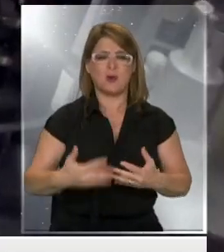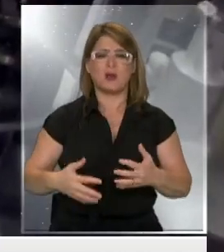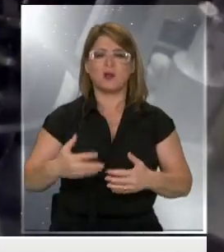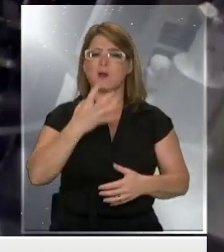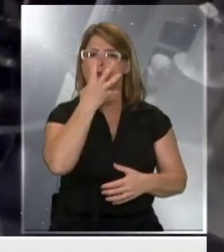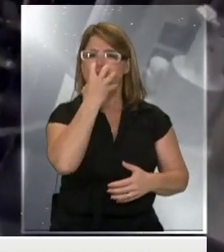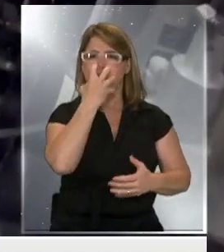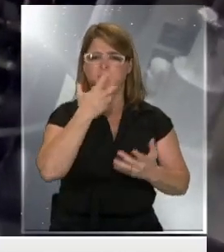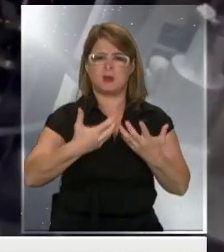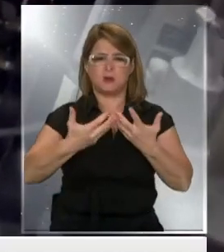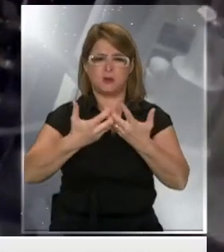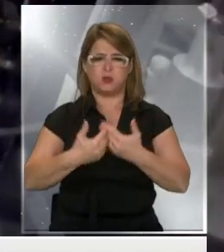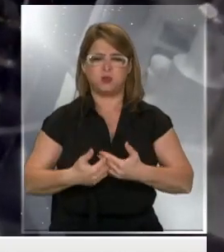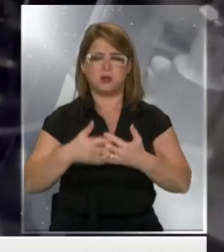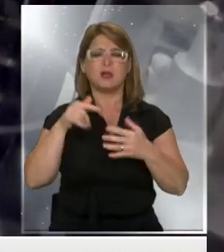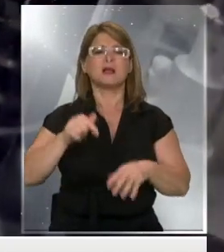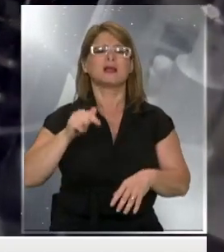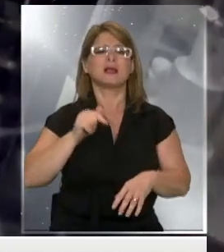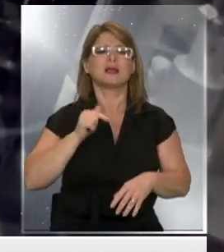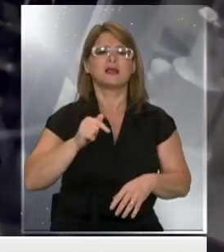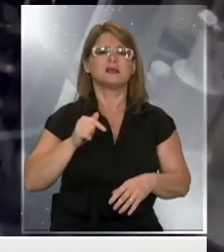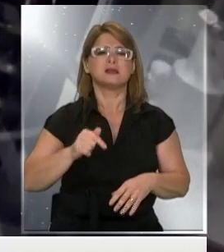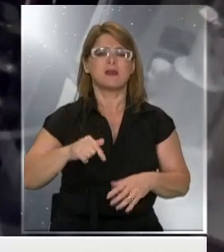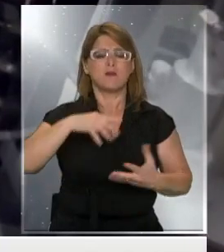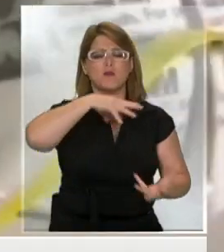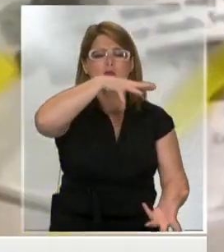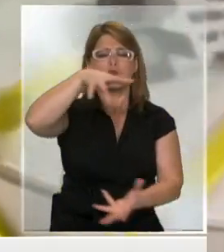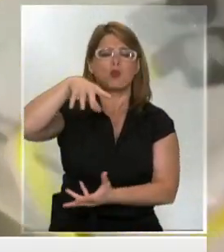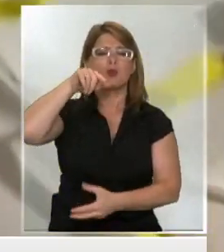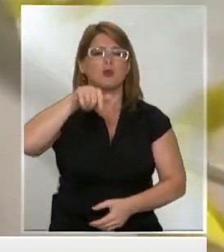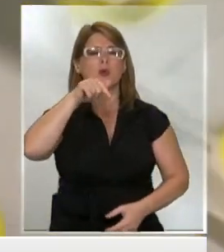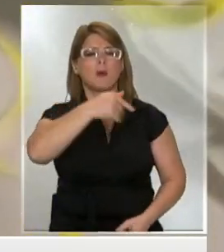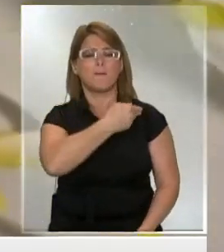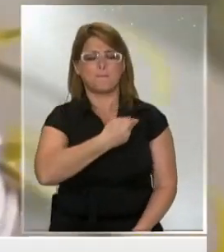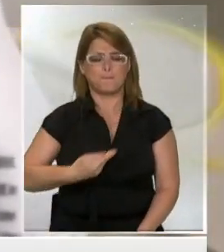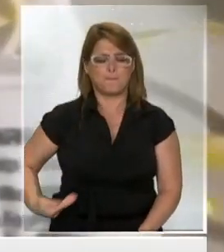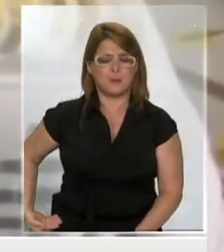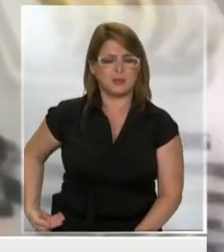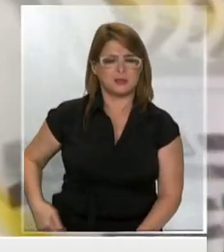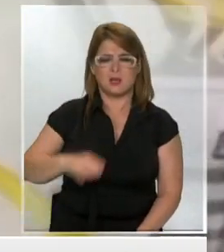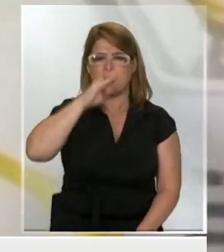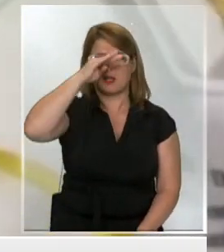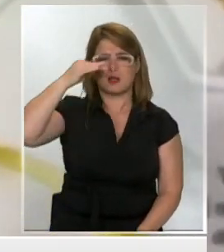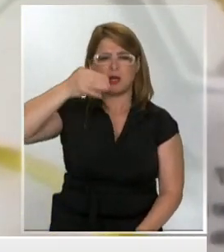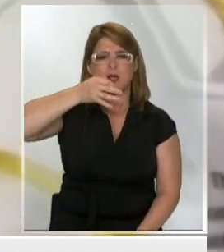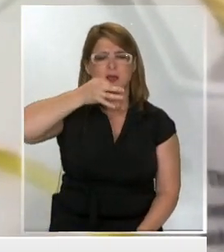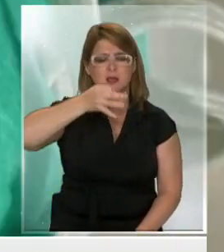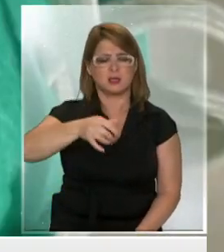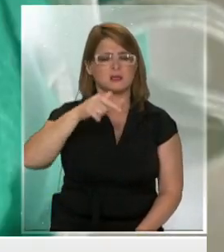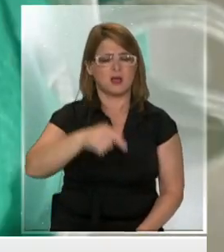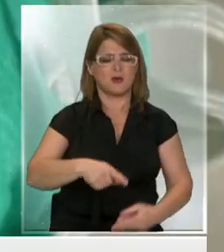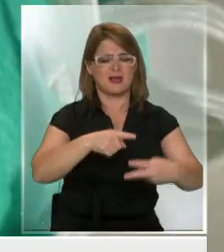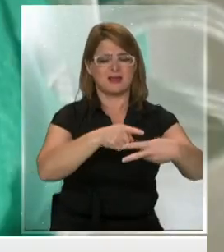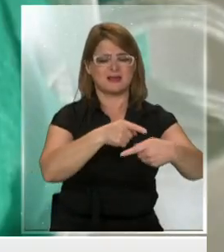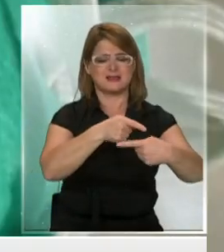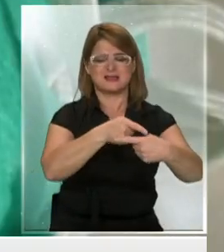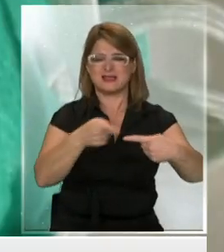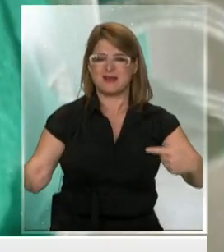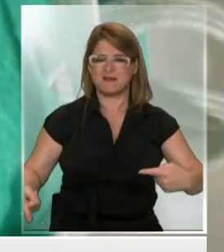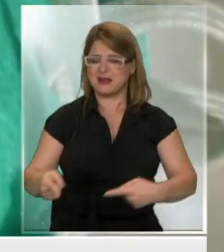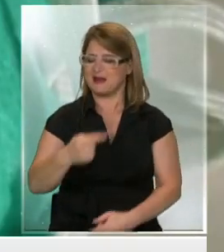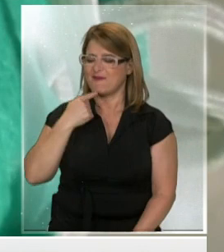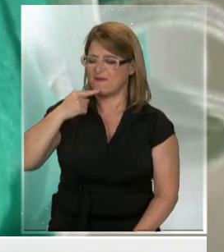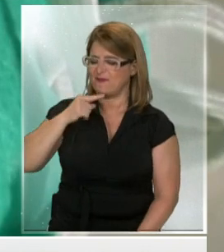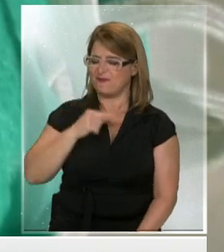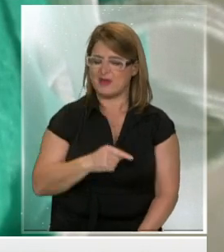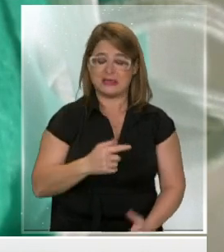mecánicos que hay en el mundo. De hecho, fue el propio presidente Trump quien advirtió que se acercan semanas más duras y horrendas.